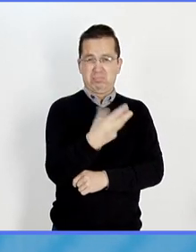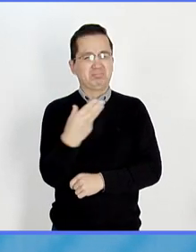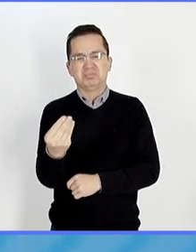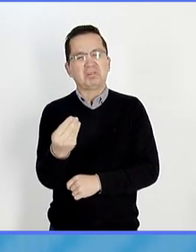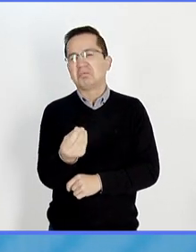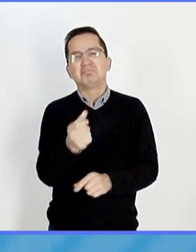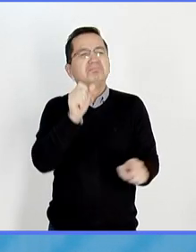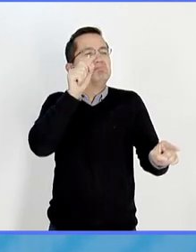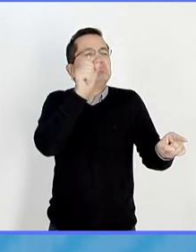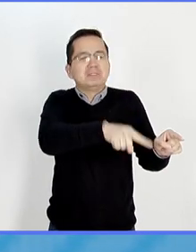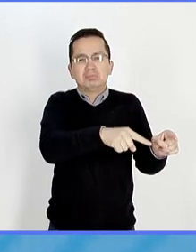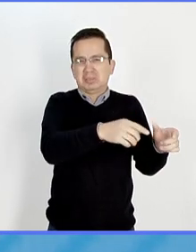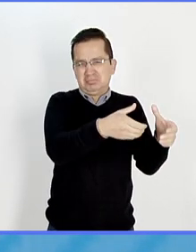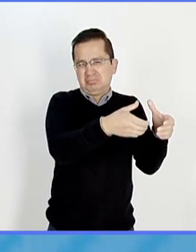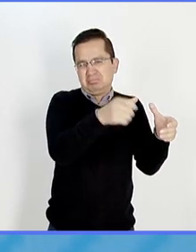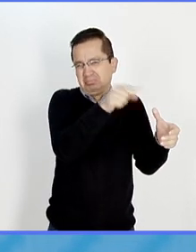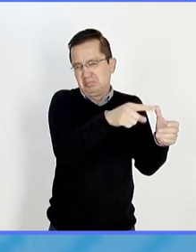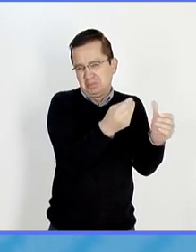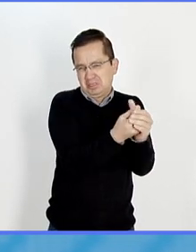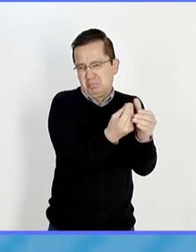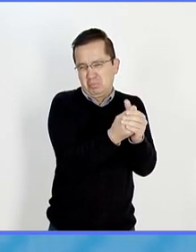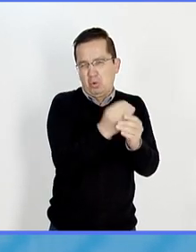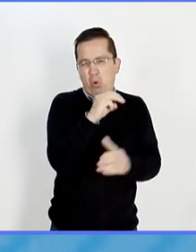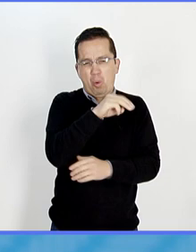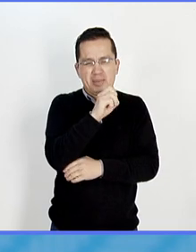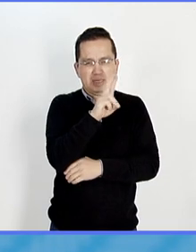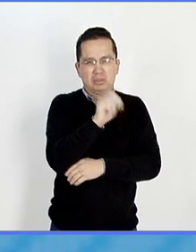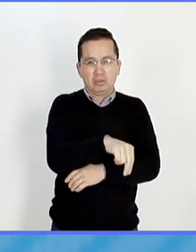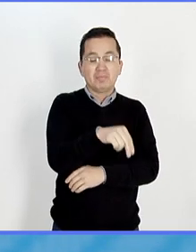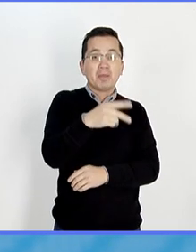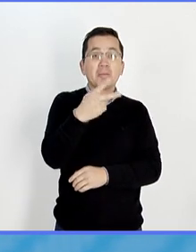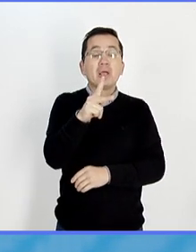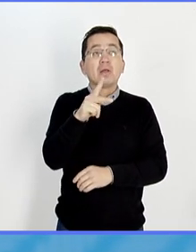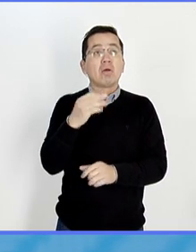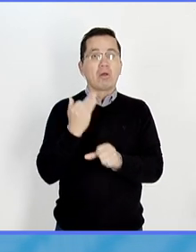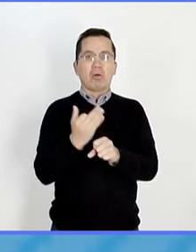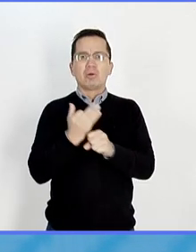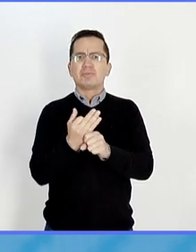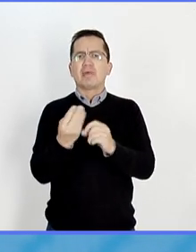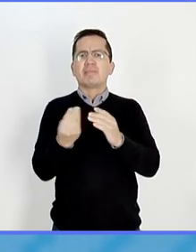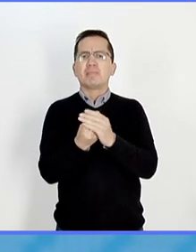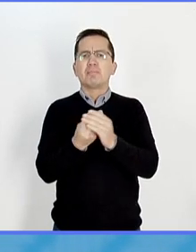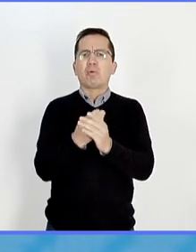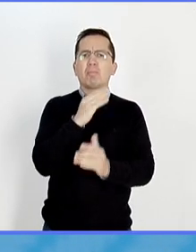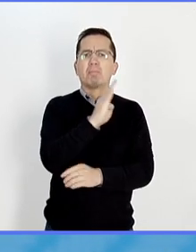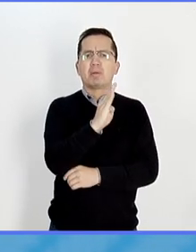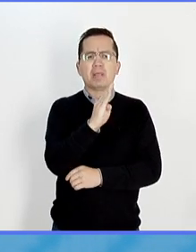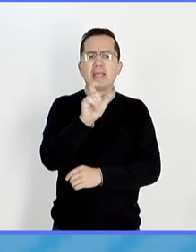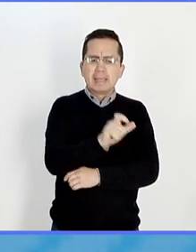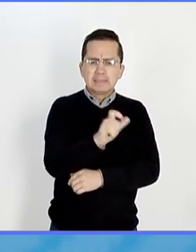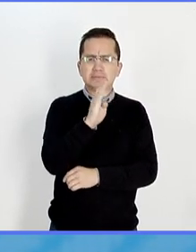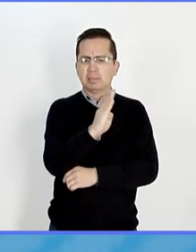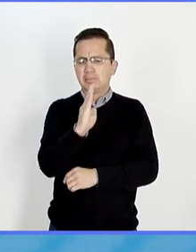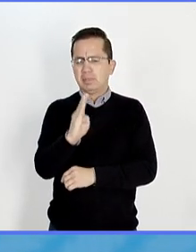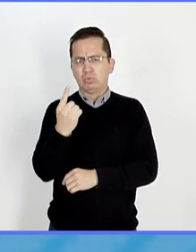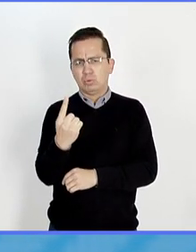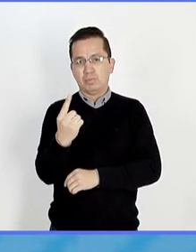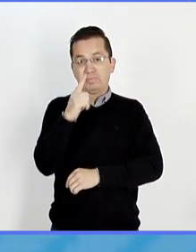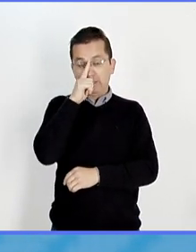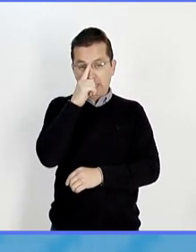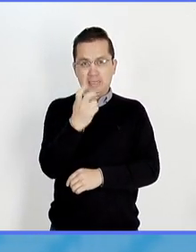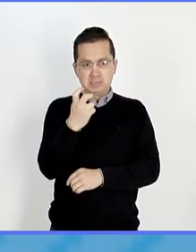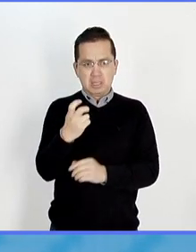Omicron. Hasta ahorita XBB1 parece ser que es la que más se ha expandido, pero no tenemos